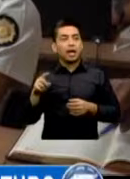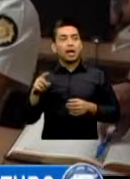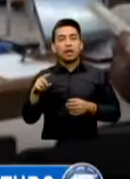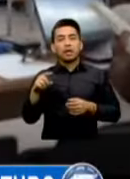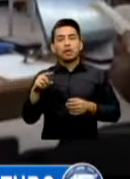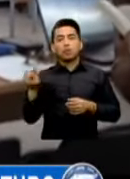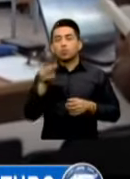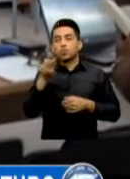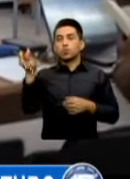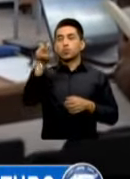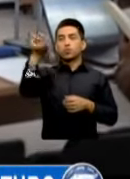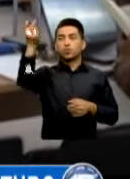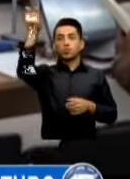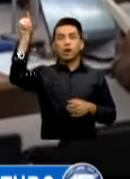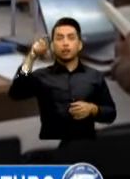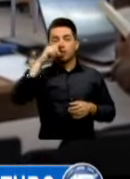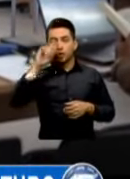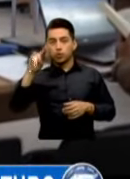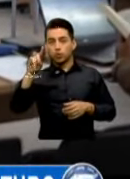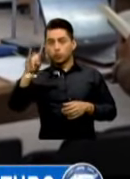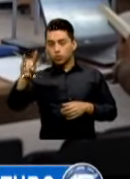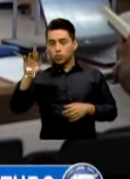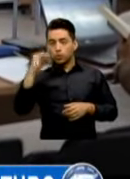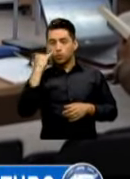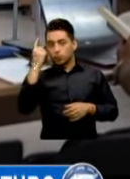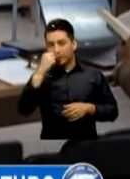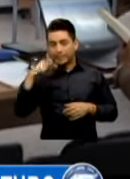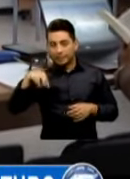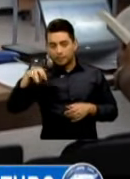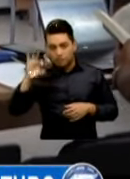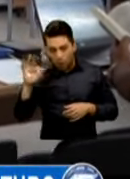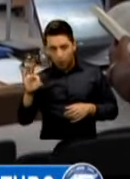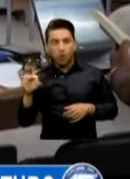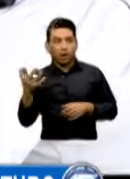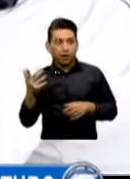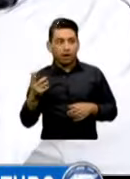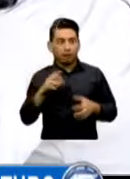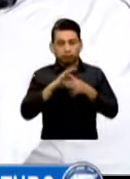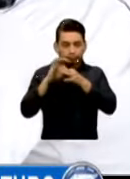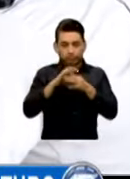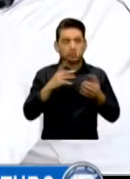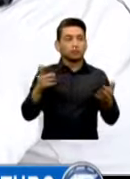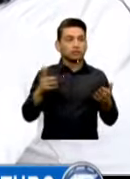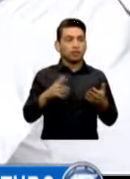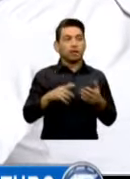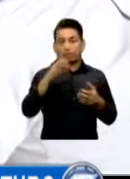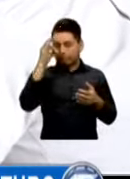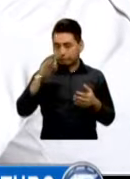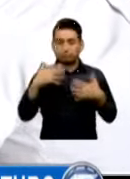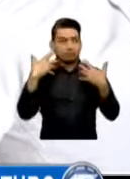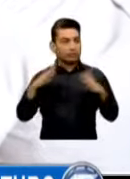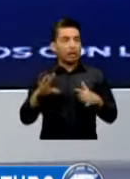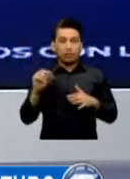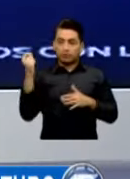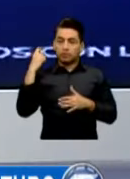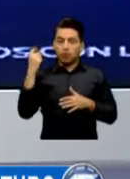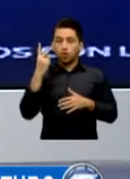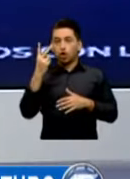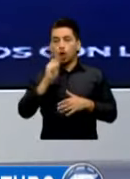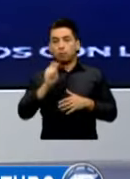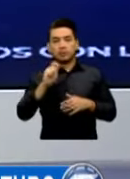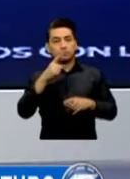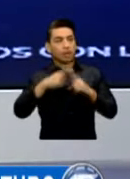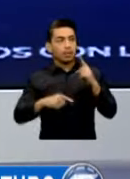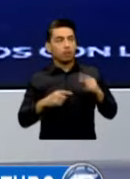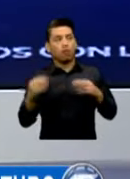Personas Extranjeras Es Un Hecho También Sin Precedentes Que No Es Un Plan Es Una Realidad Ya Llevan Más De Dos Meses Y Medio En Curso